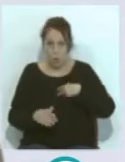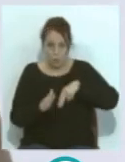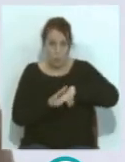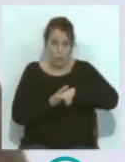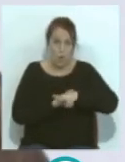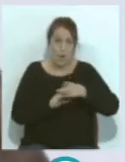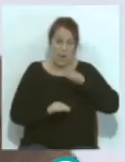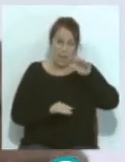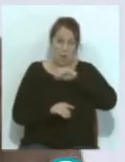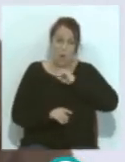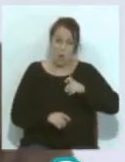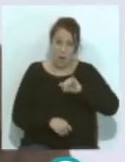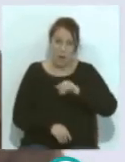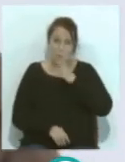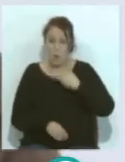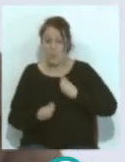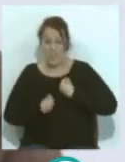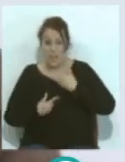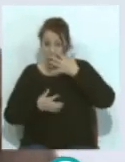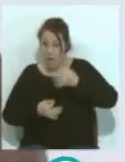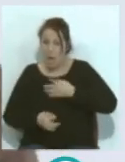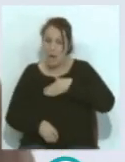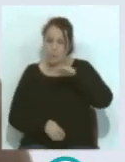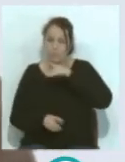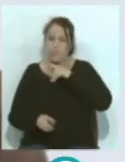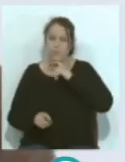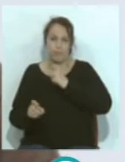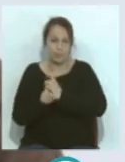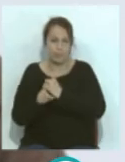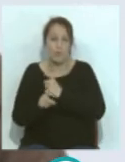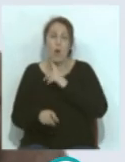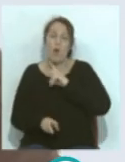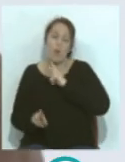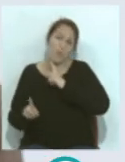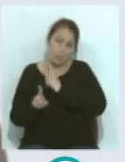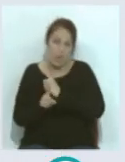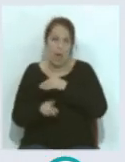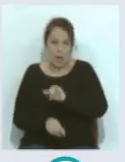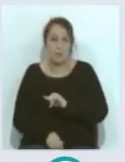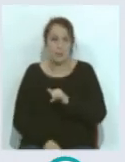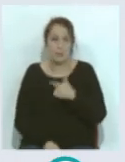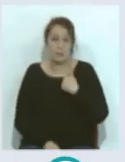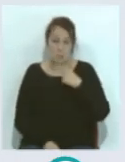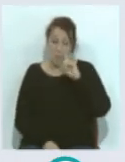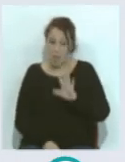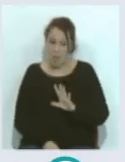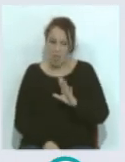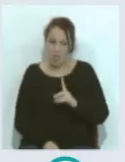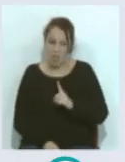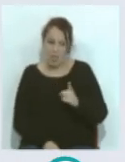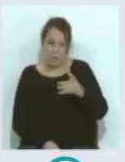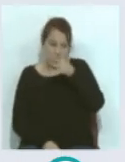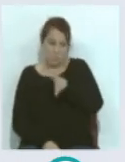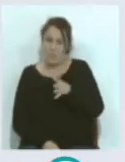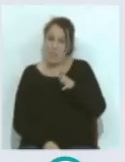existe racismo en la vida, en el mundo real. Por tanto, me parece desacertado que una condena al racismo